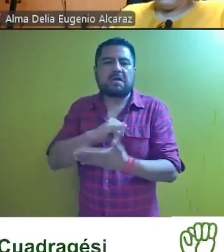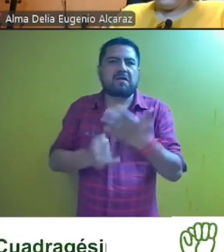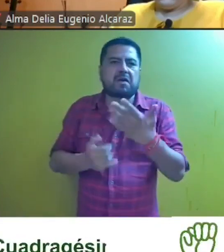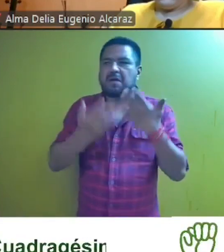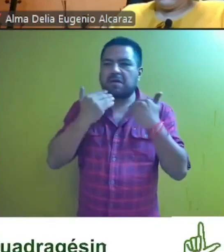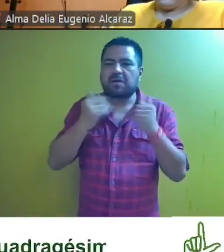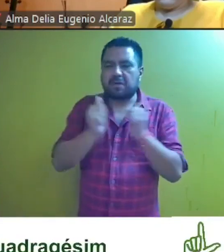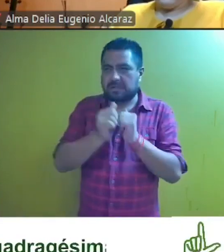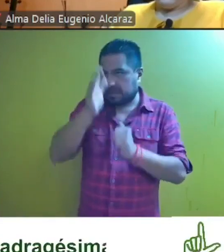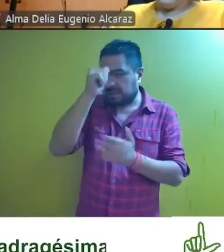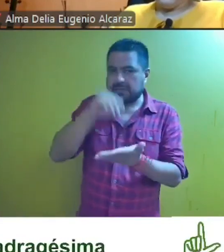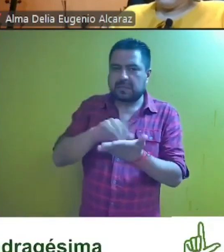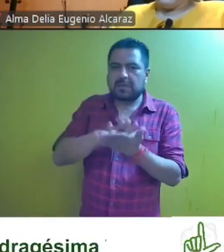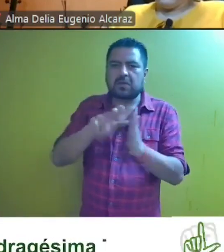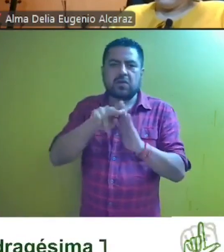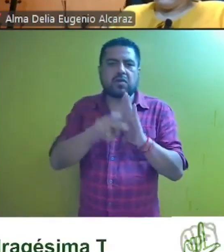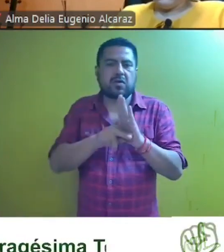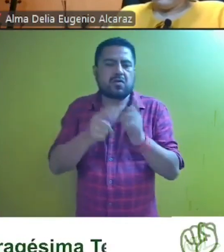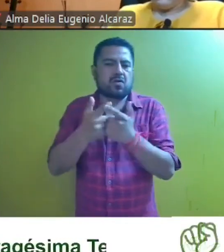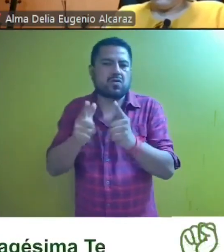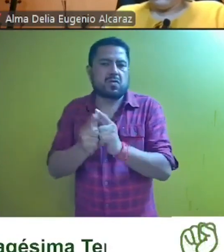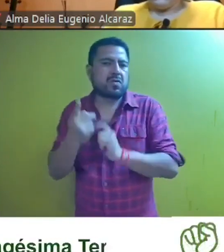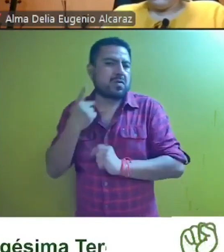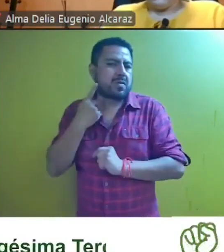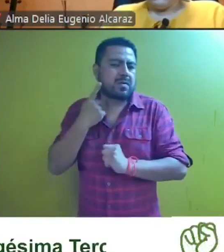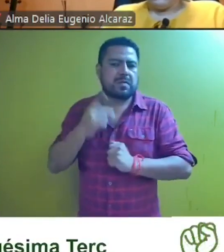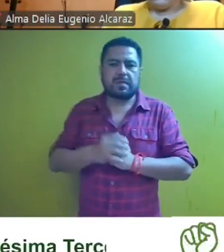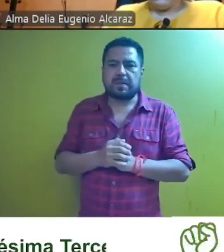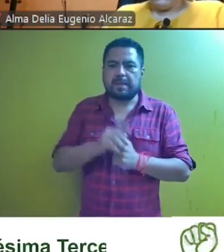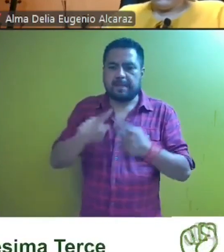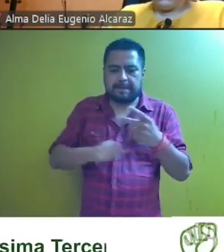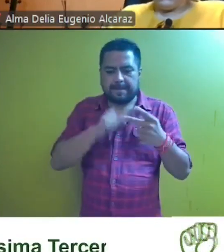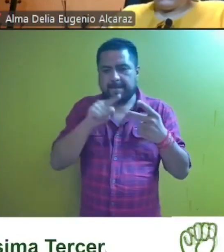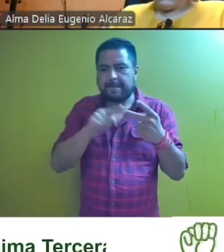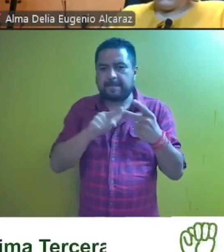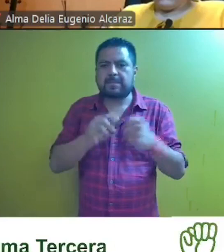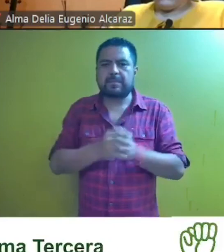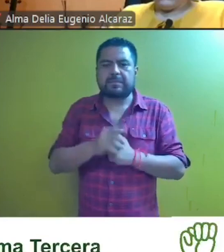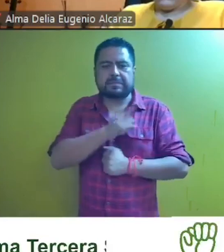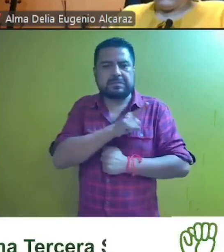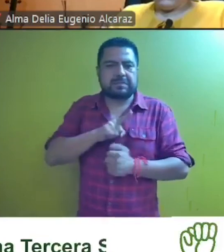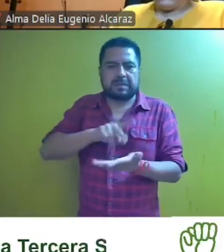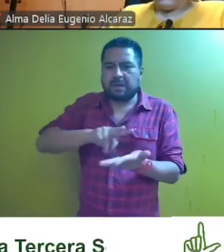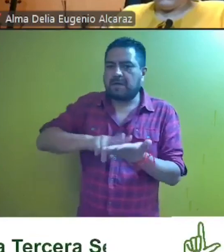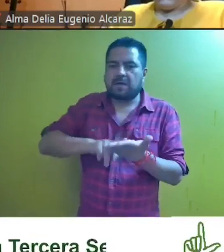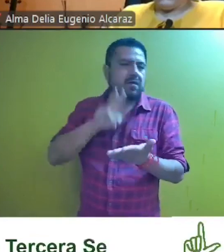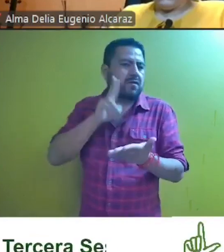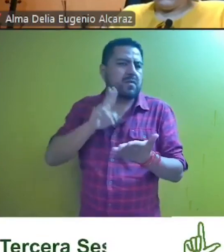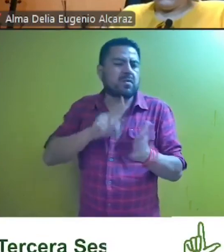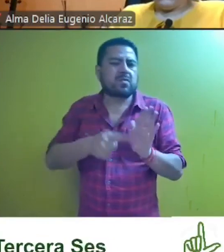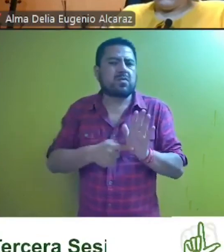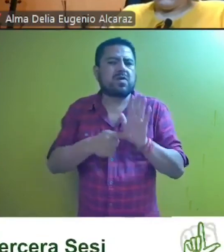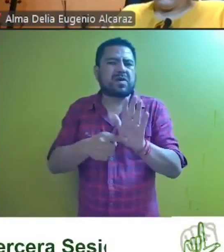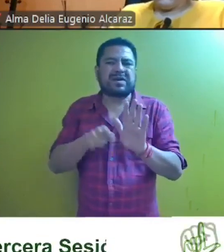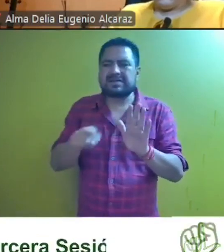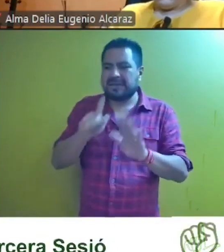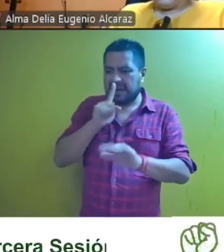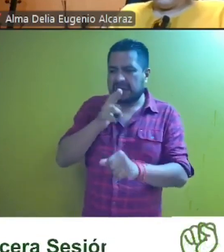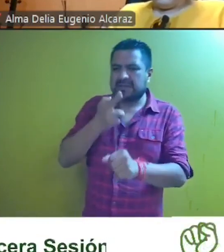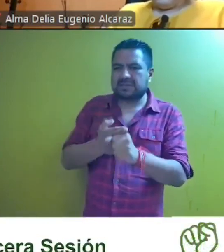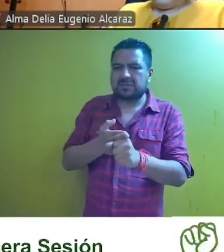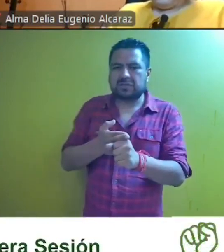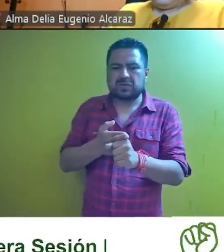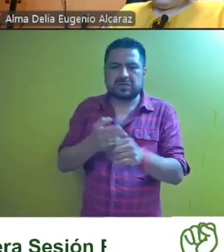de conformidad a la normativa partidista dos indebida valoración de las pruebas ofertadas por la citada responsable